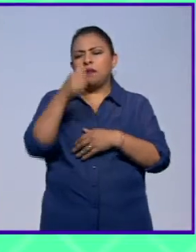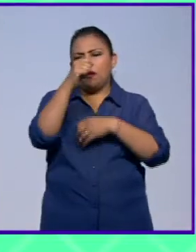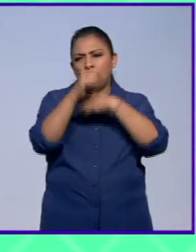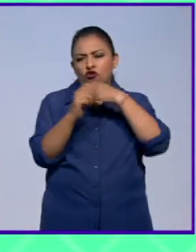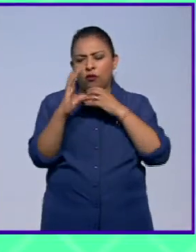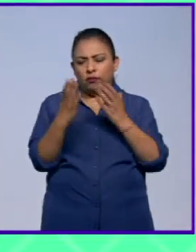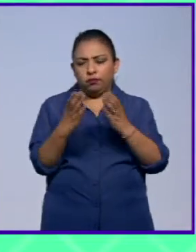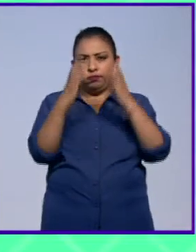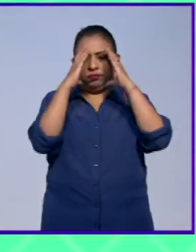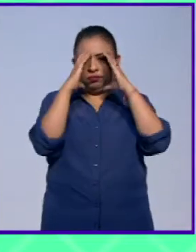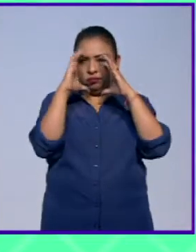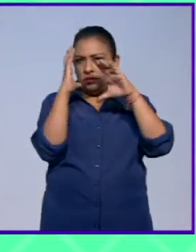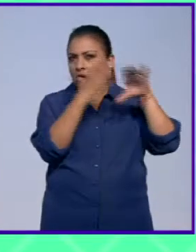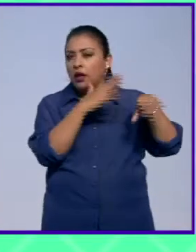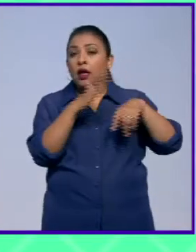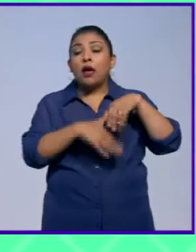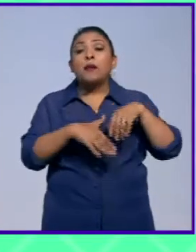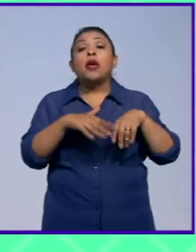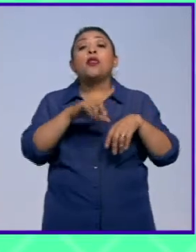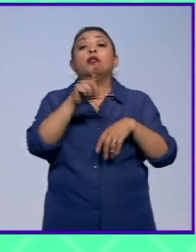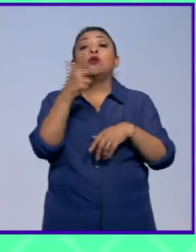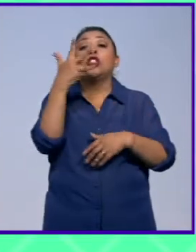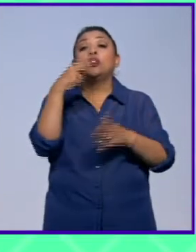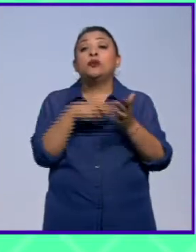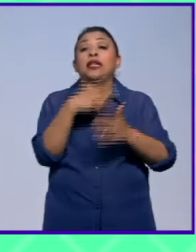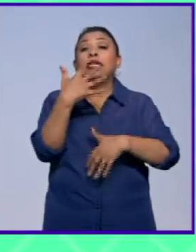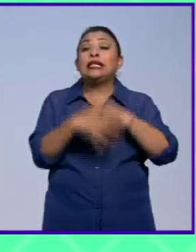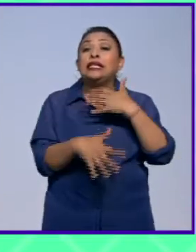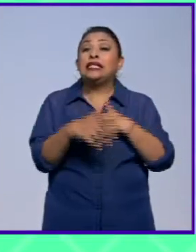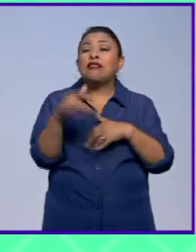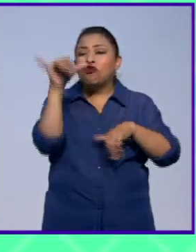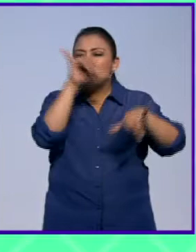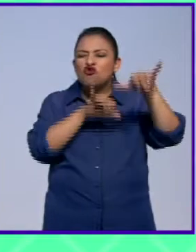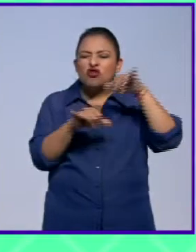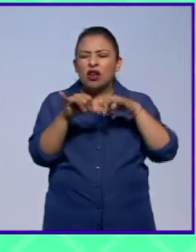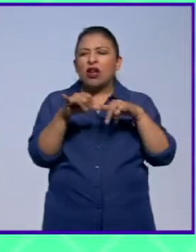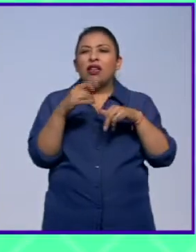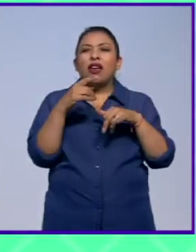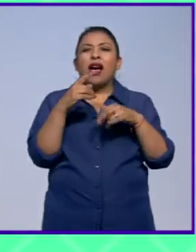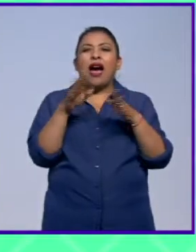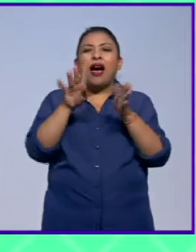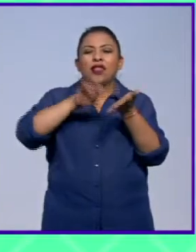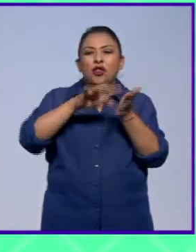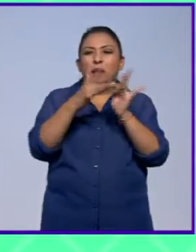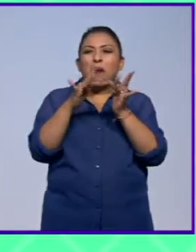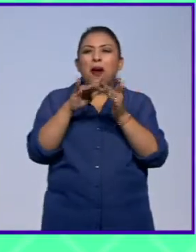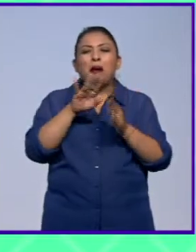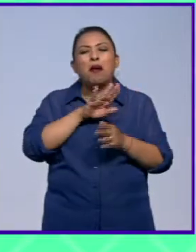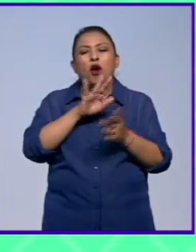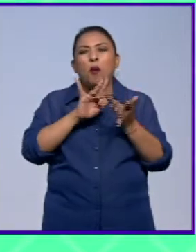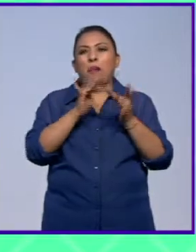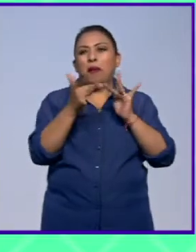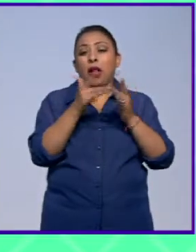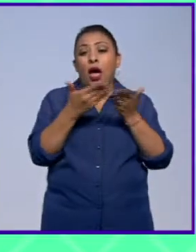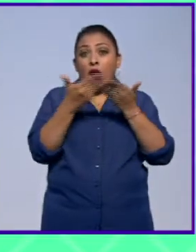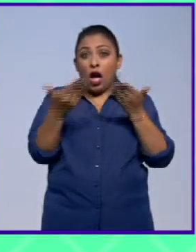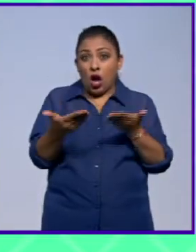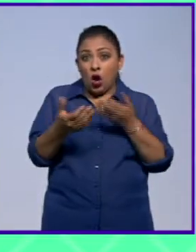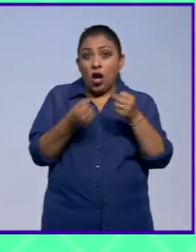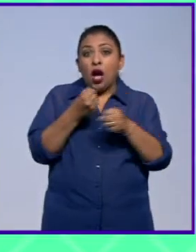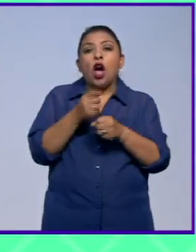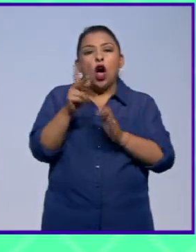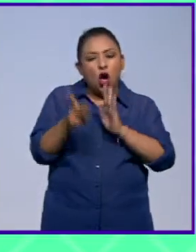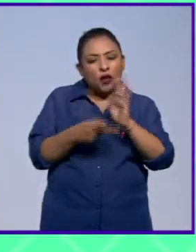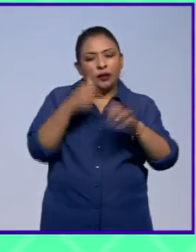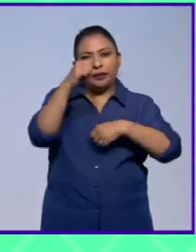trasplante pero en 2015 tuvo una reacción química al tratamiento y los tejidos se murieron fue hasta este año que pudieron realizar